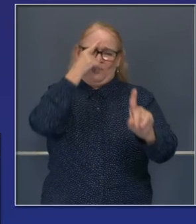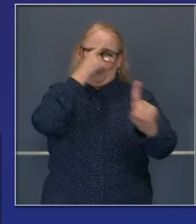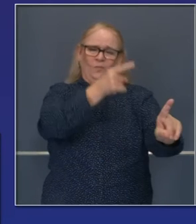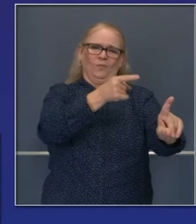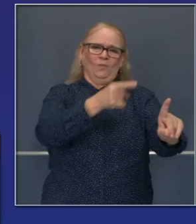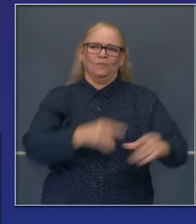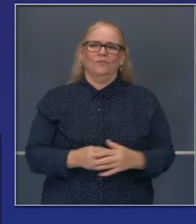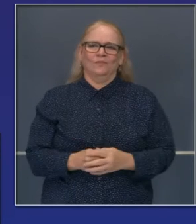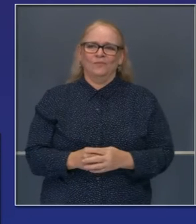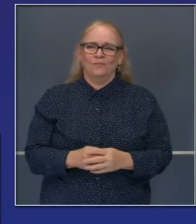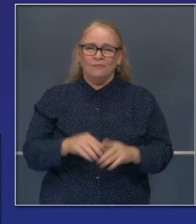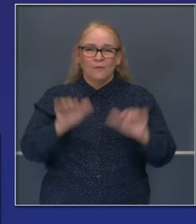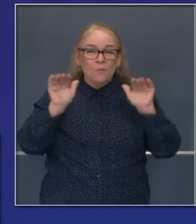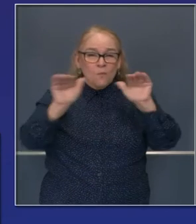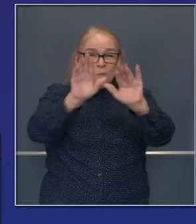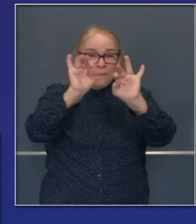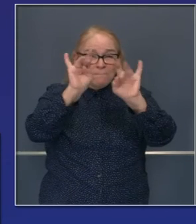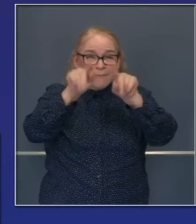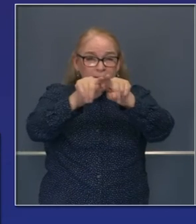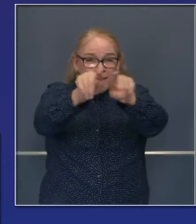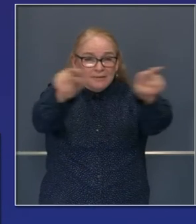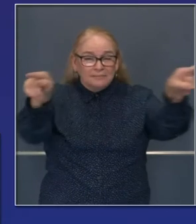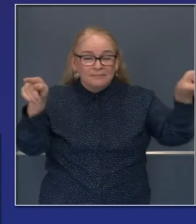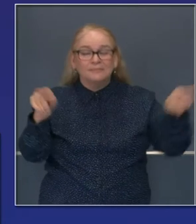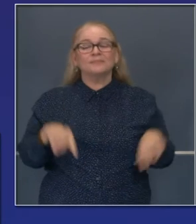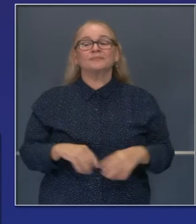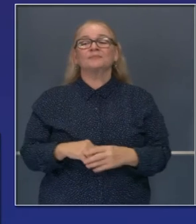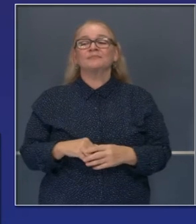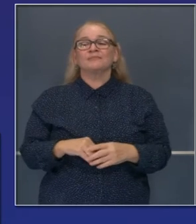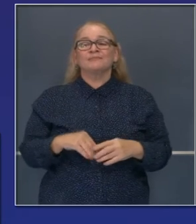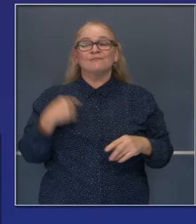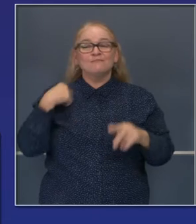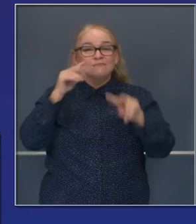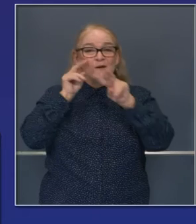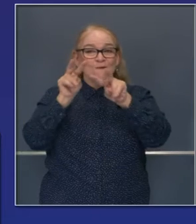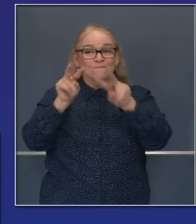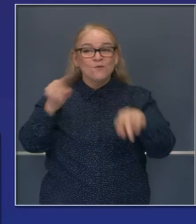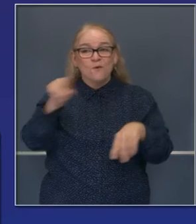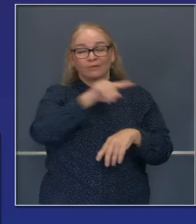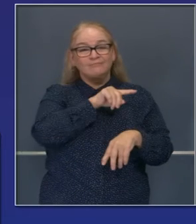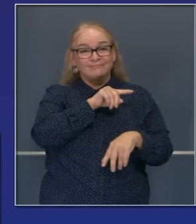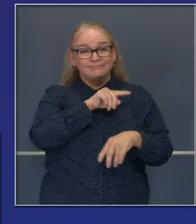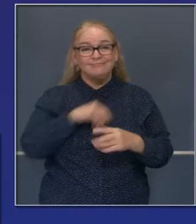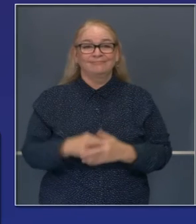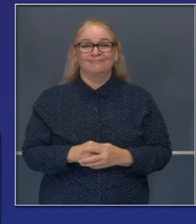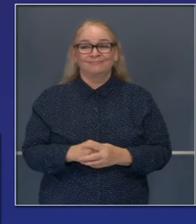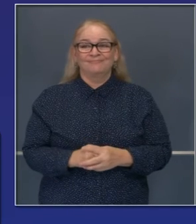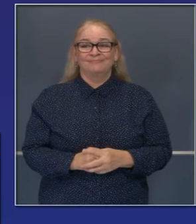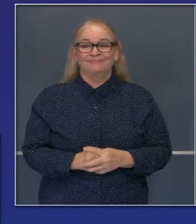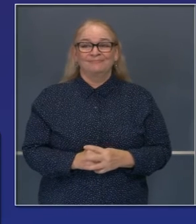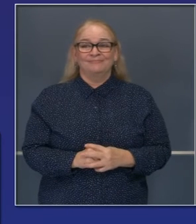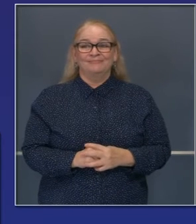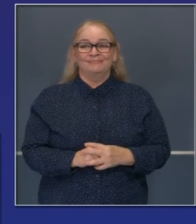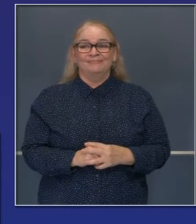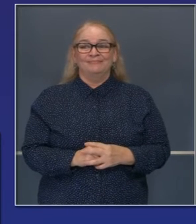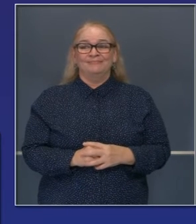propagación de esta enfermedad. Les recuerdo a cada uno de ustedes que absolutamente anticipamos con ánimo